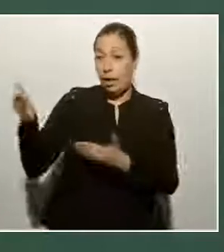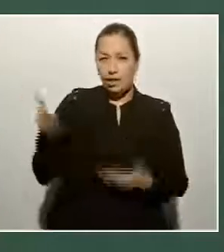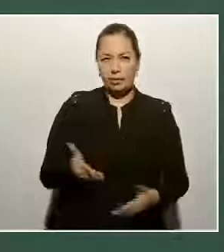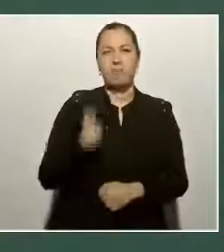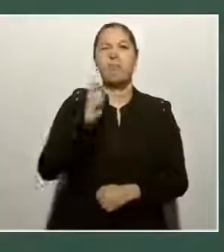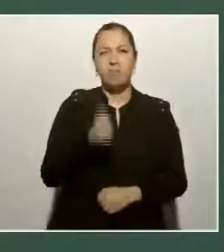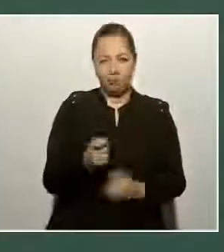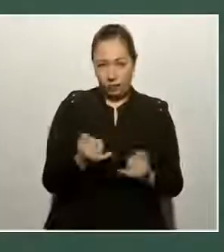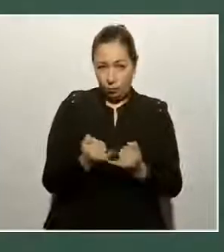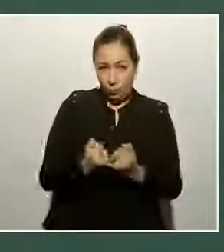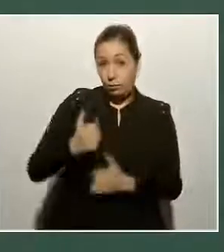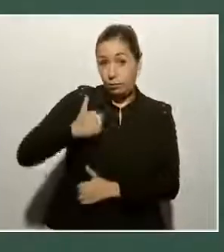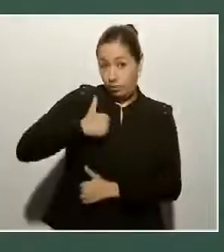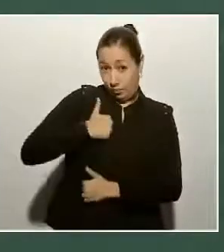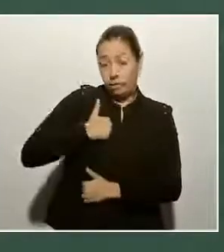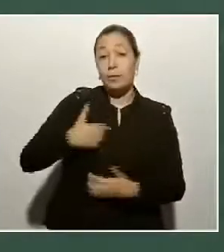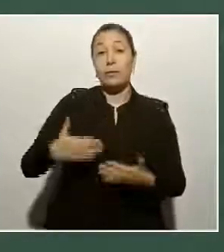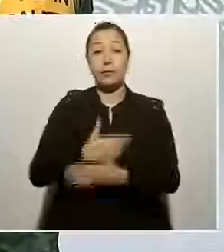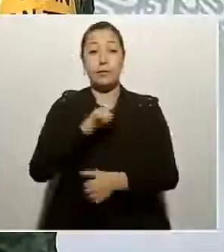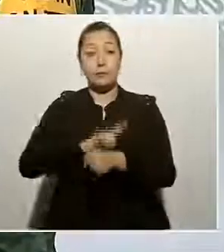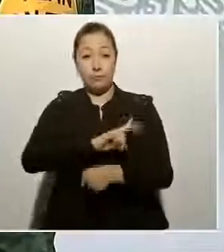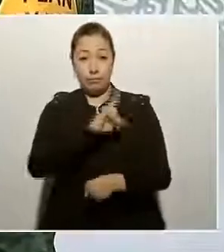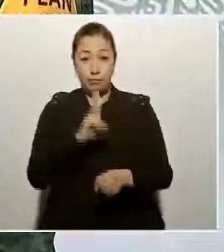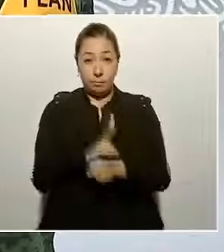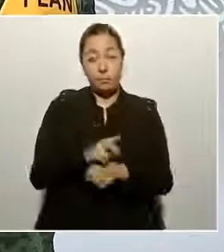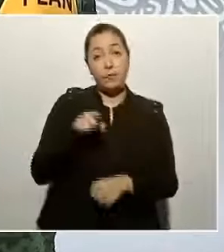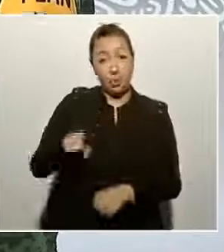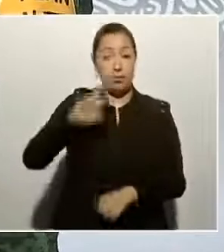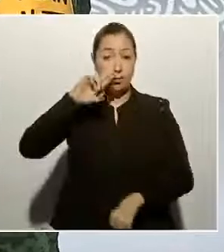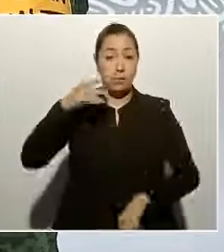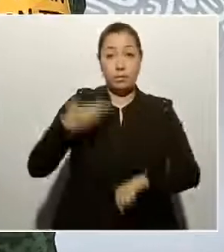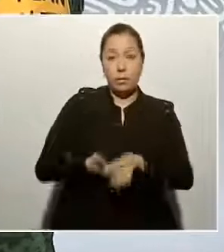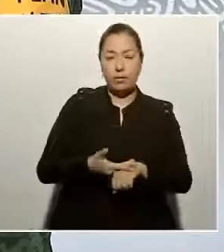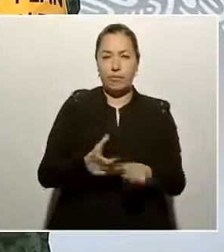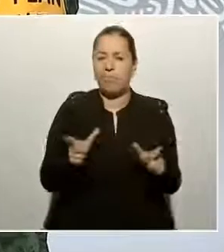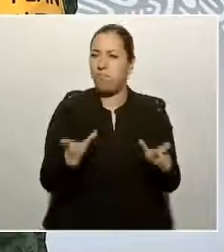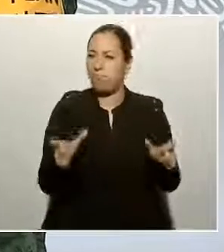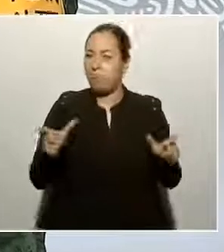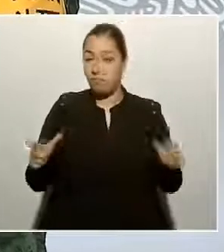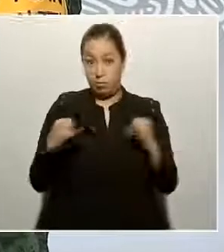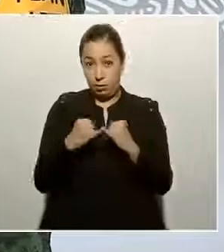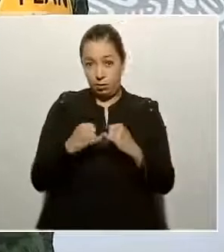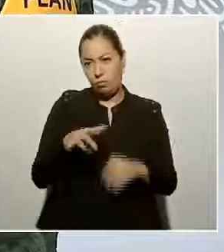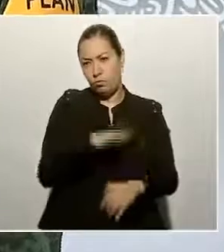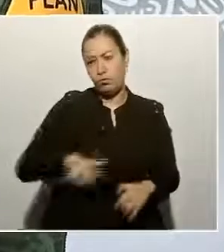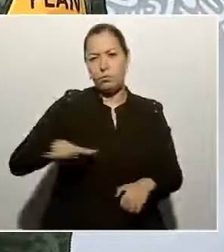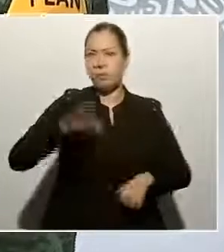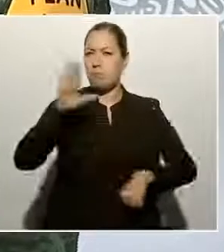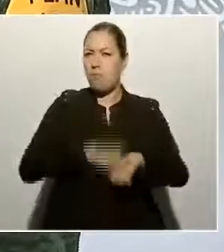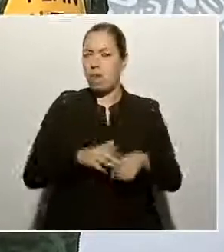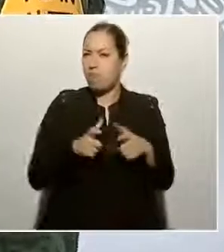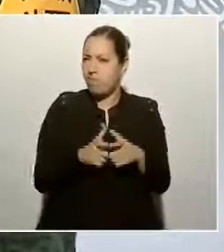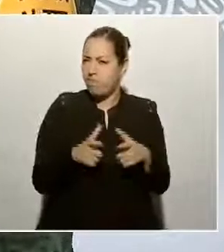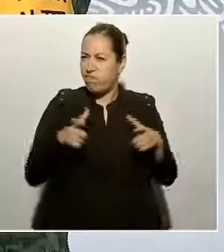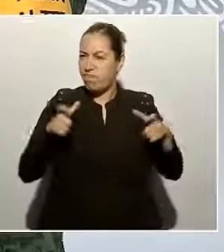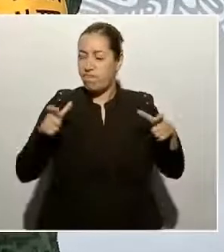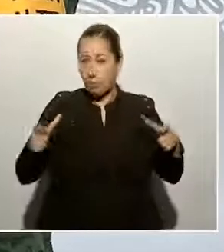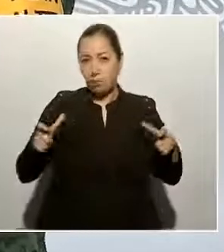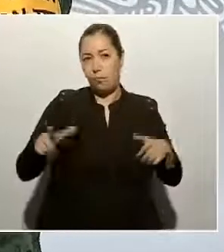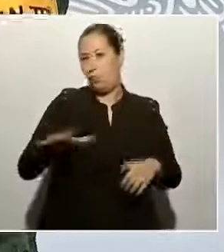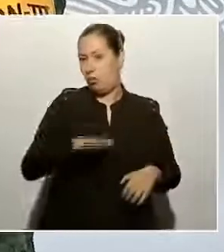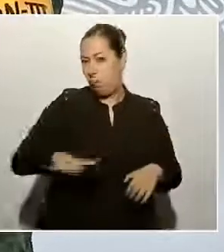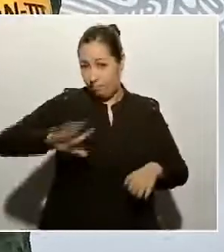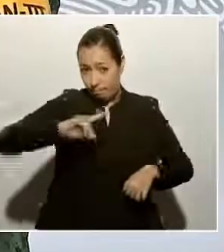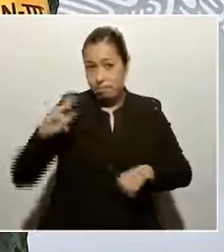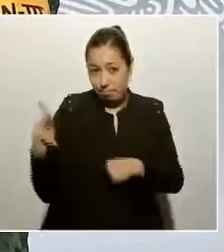institución responsable de la seguridad pública se amplía cada vez más en todo el país. Muestra de ello son